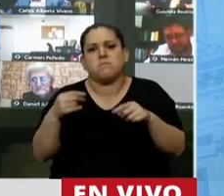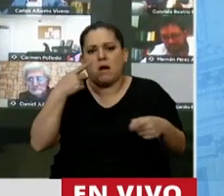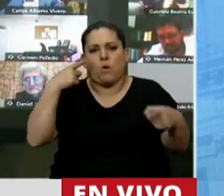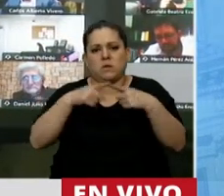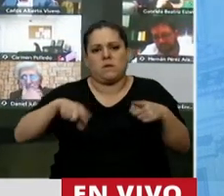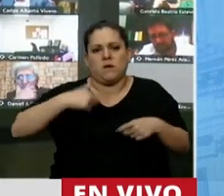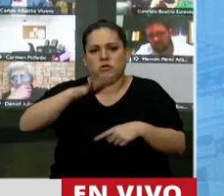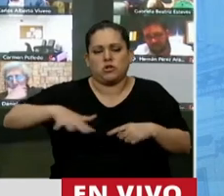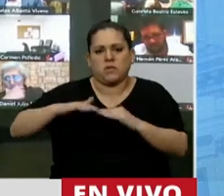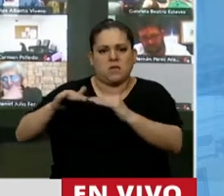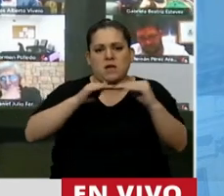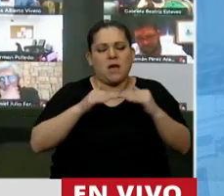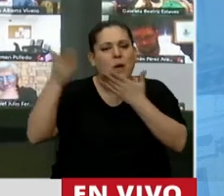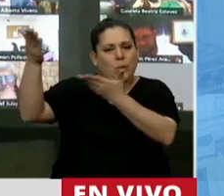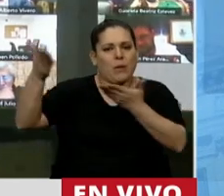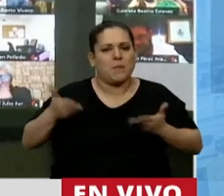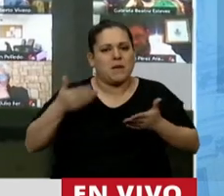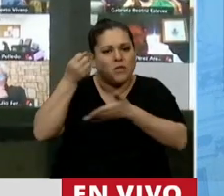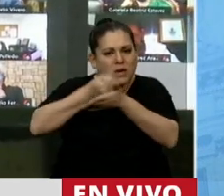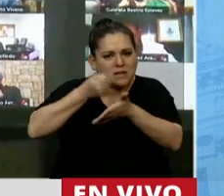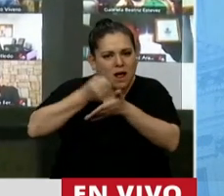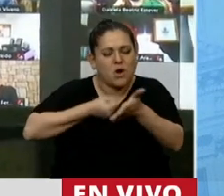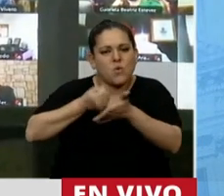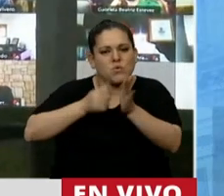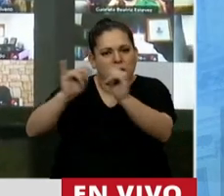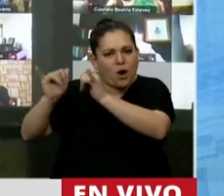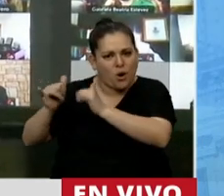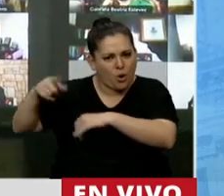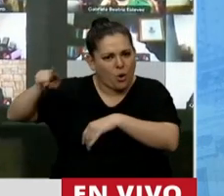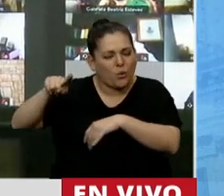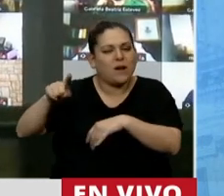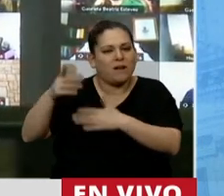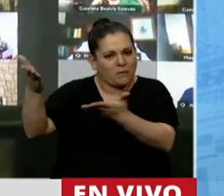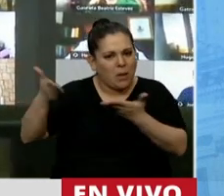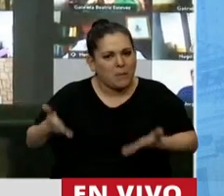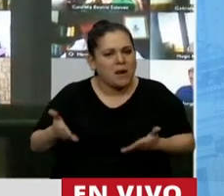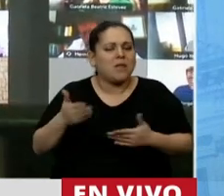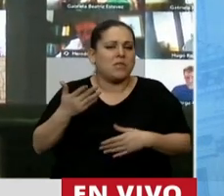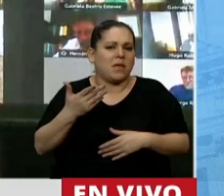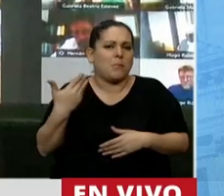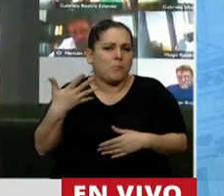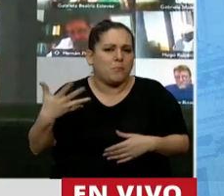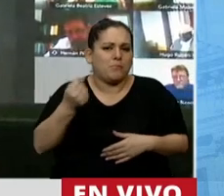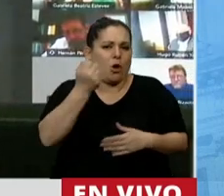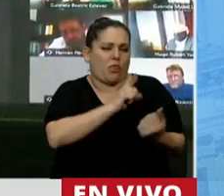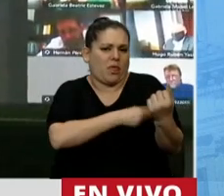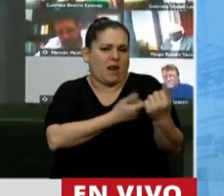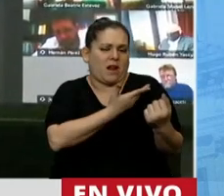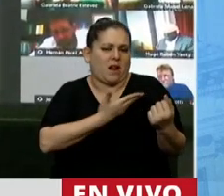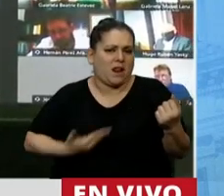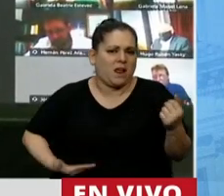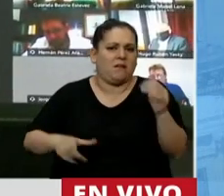Bienvenidos chicos a esta batalla, chicas, esta batalla, que sin duda implica gobierno, poder legislativo,